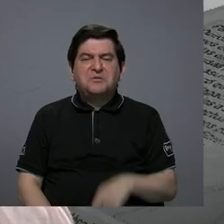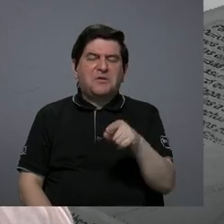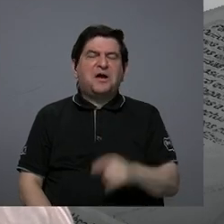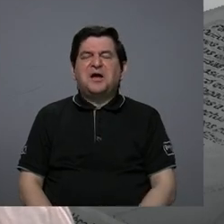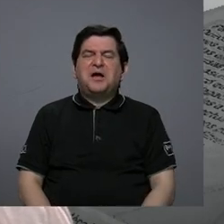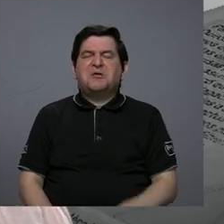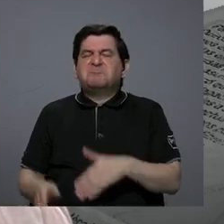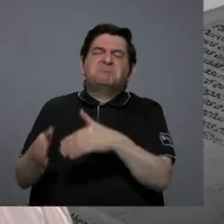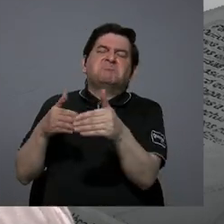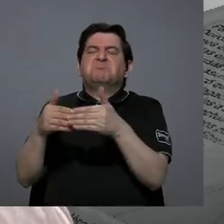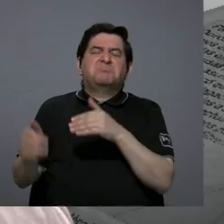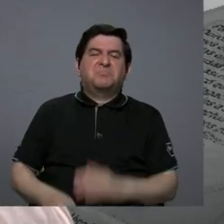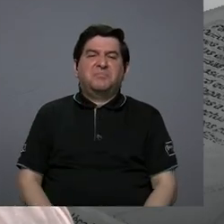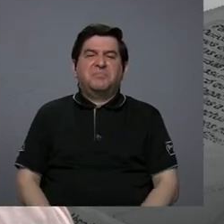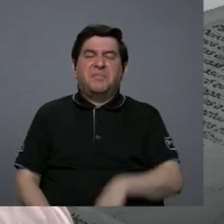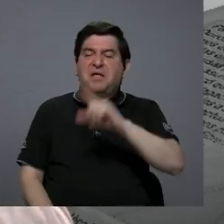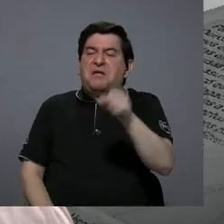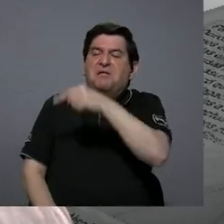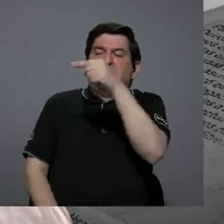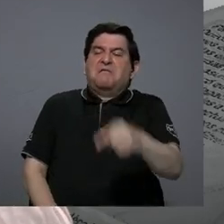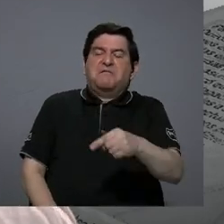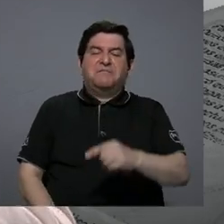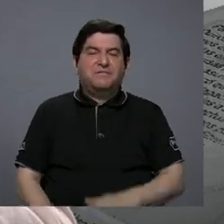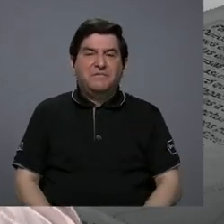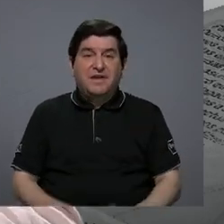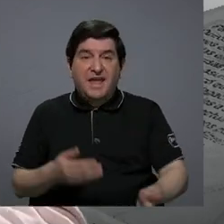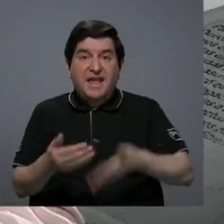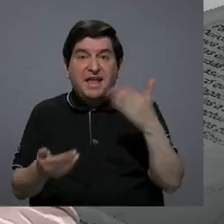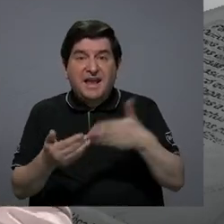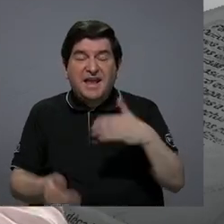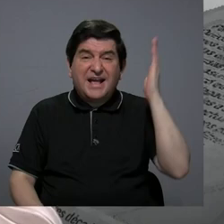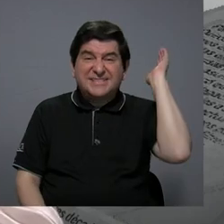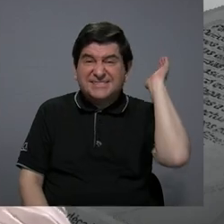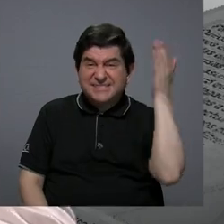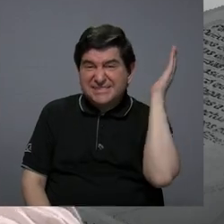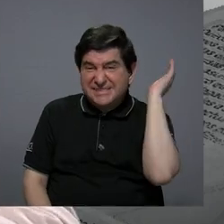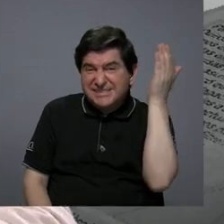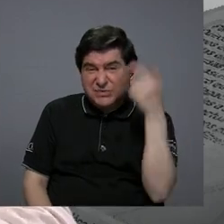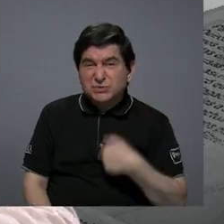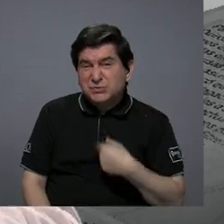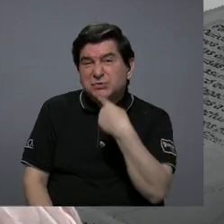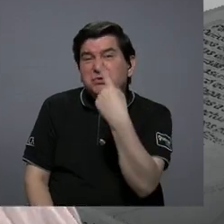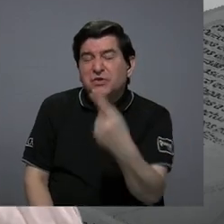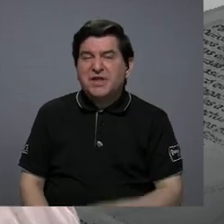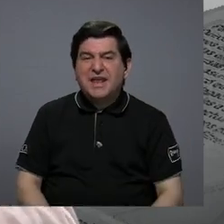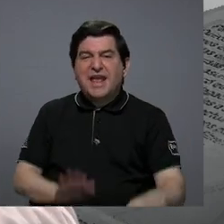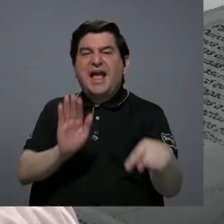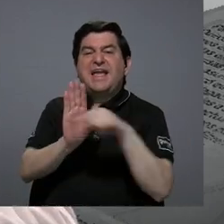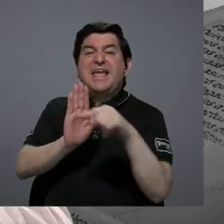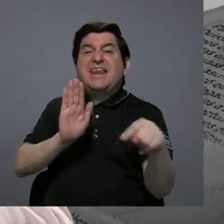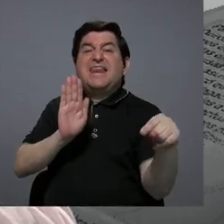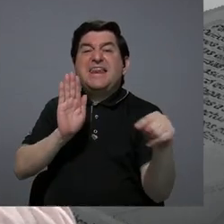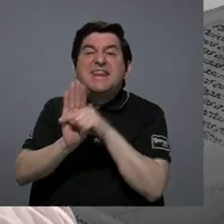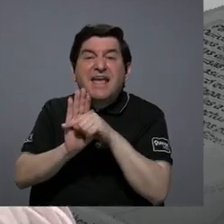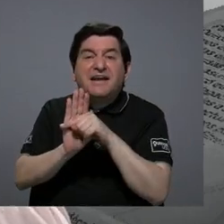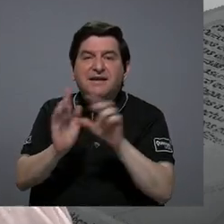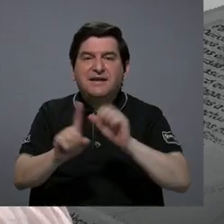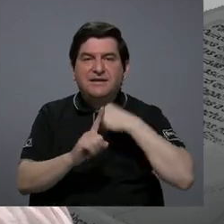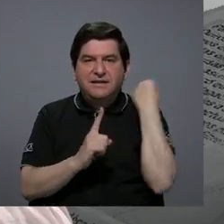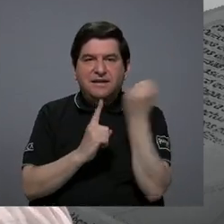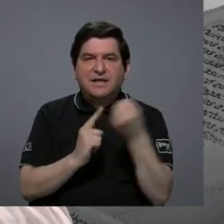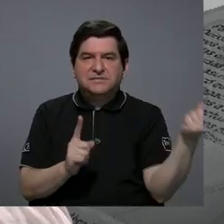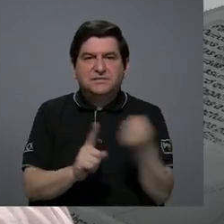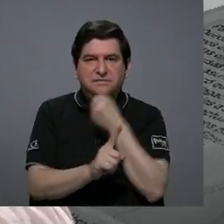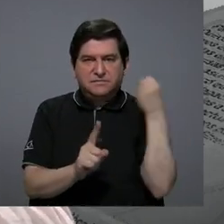un discurso de descalificación casi que un discurso diría negacionista a la situación